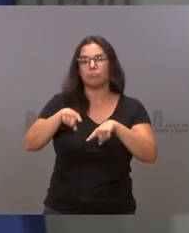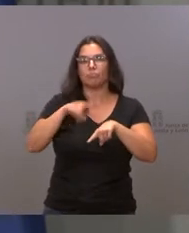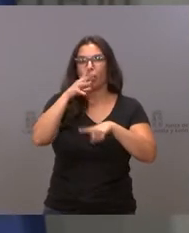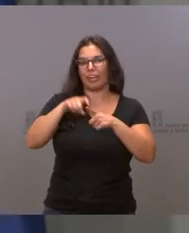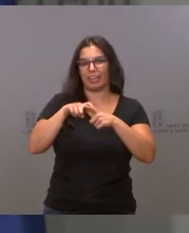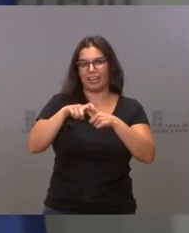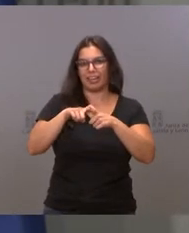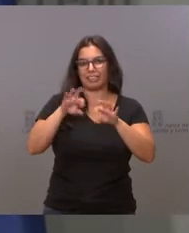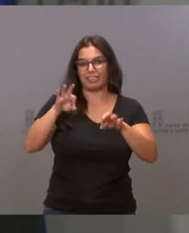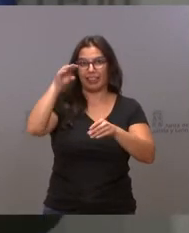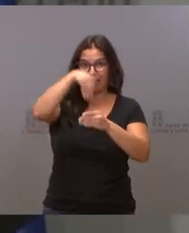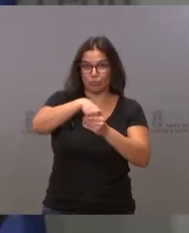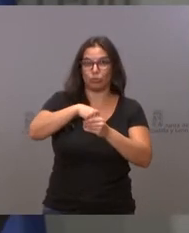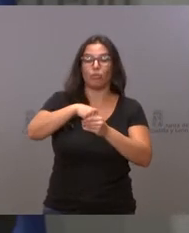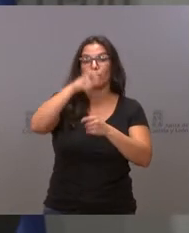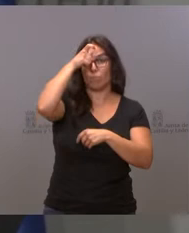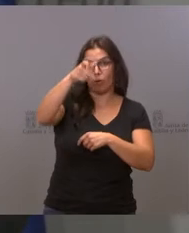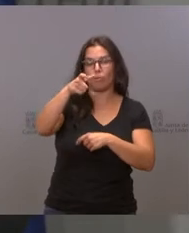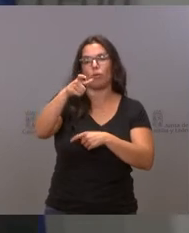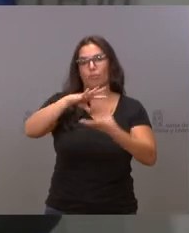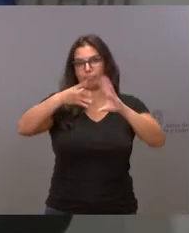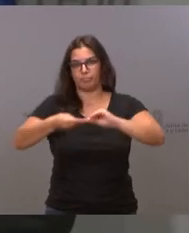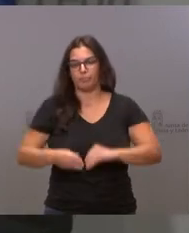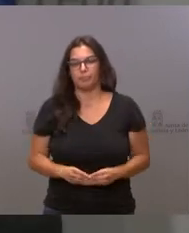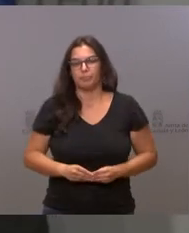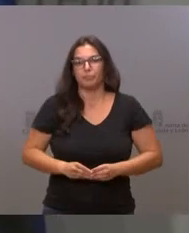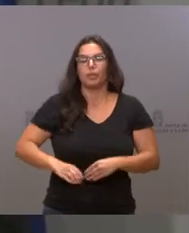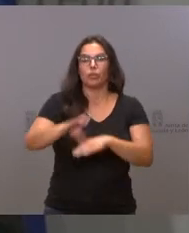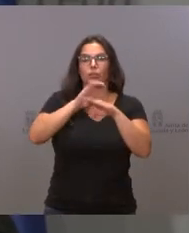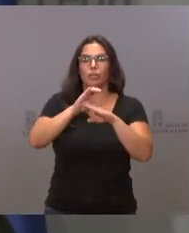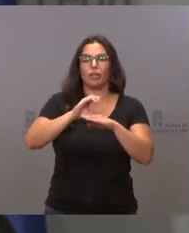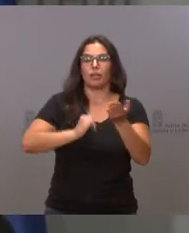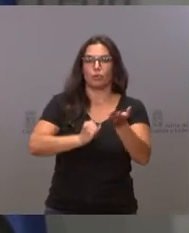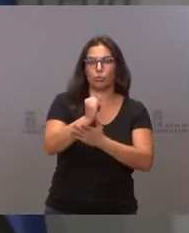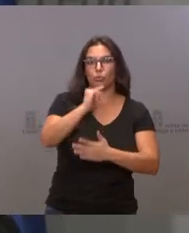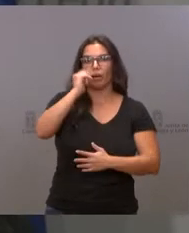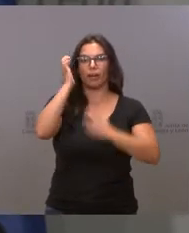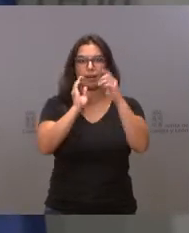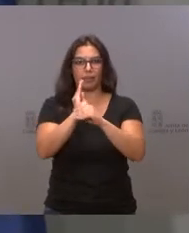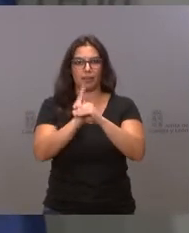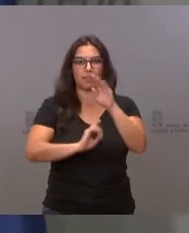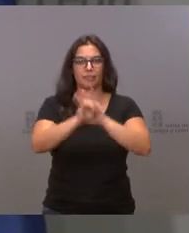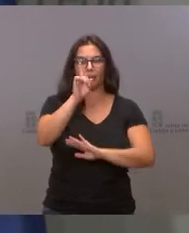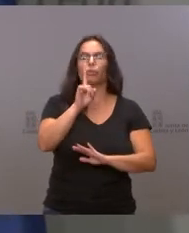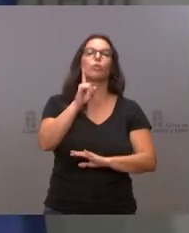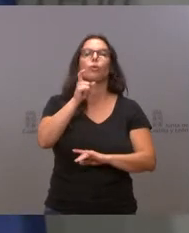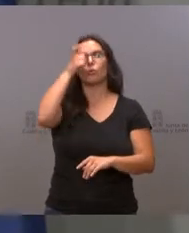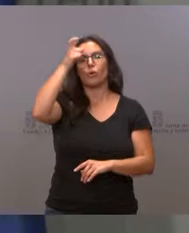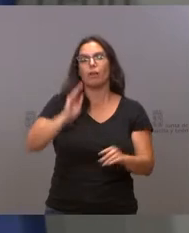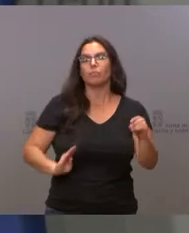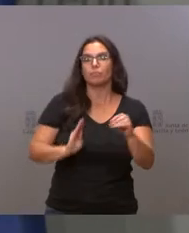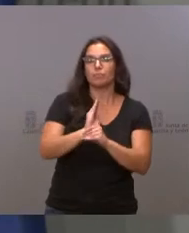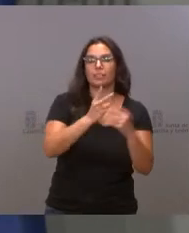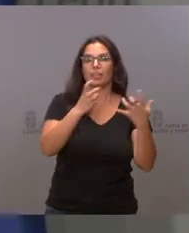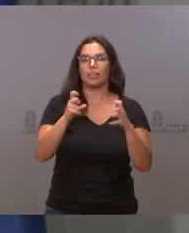carácter urbano. La Consejería de Agricultura, Ganadería y Desarrollo Rural destina 788.000 euros para